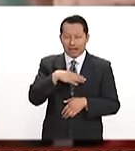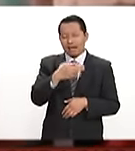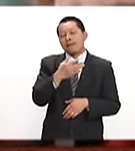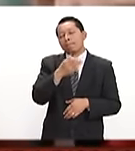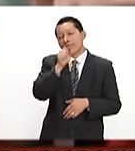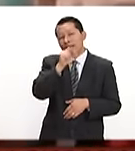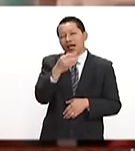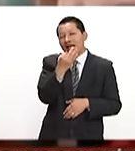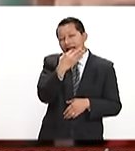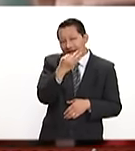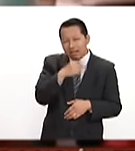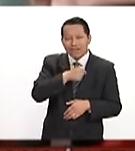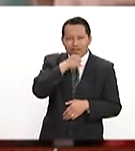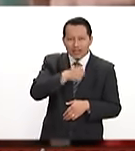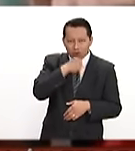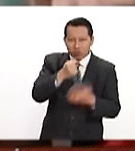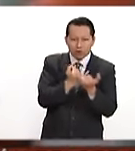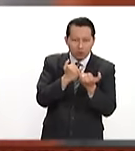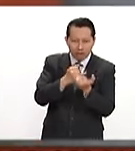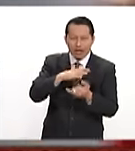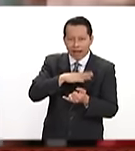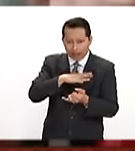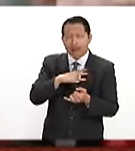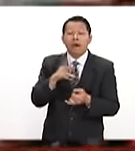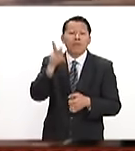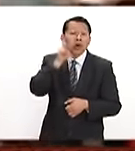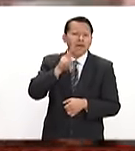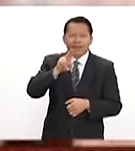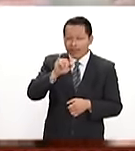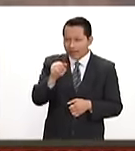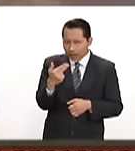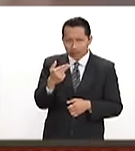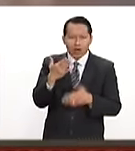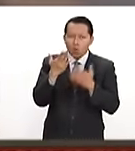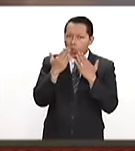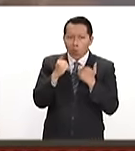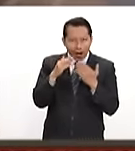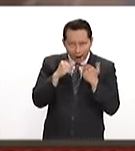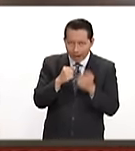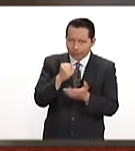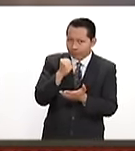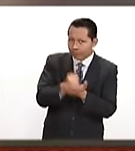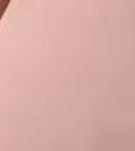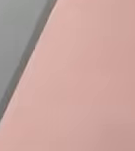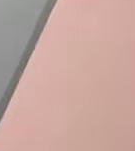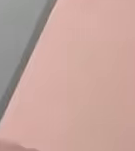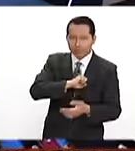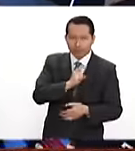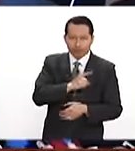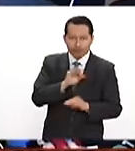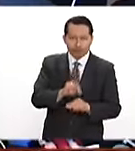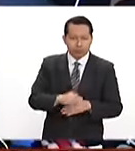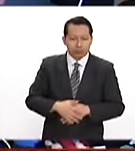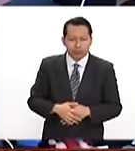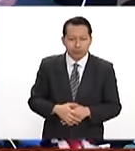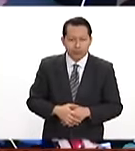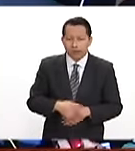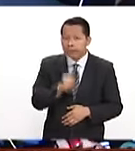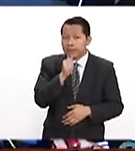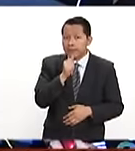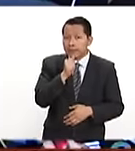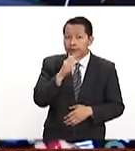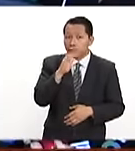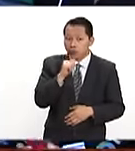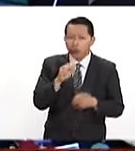viejos y 47 mil pruebas para VIH que no tienen registro sanitario. Todavía no